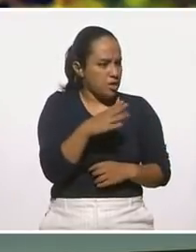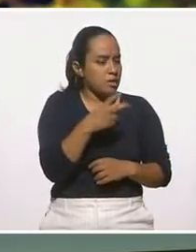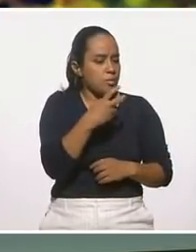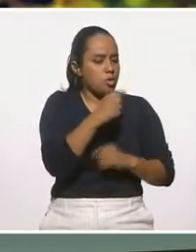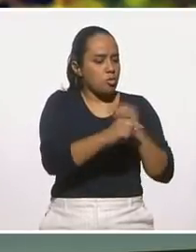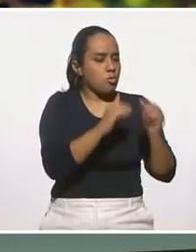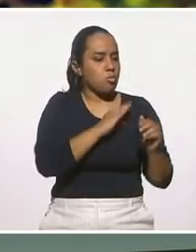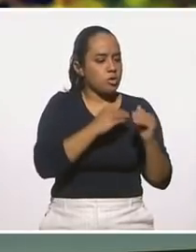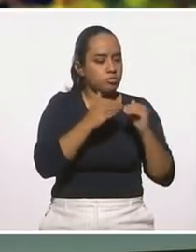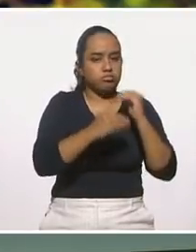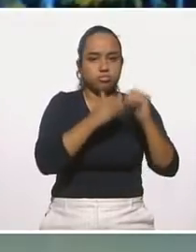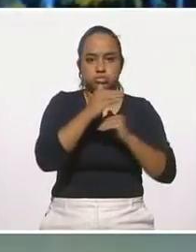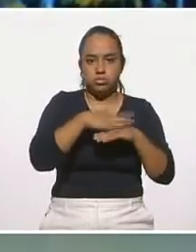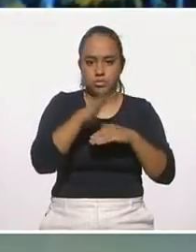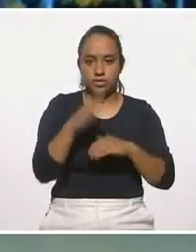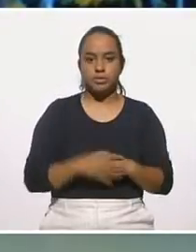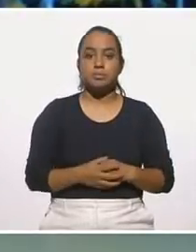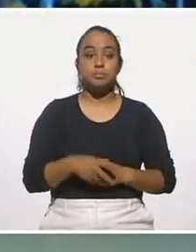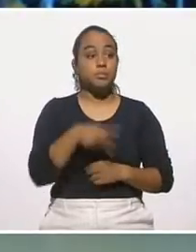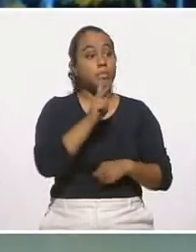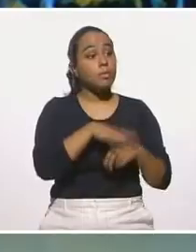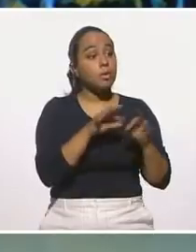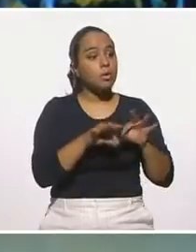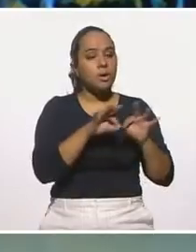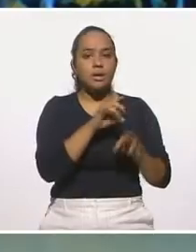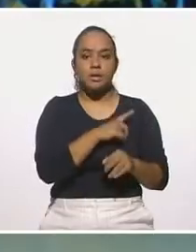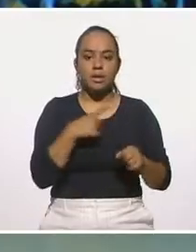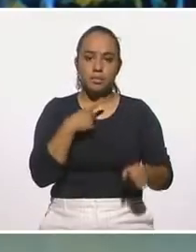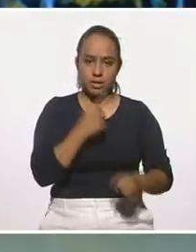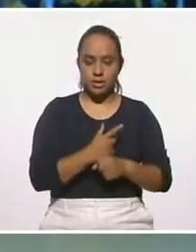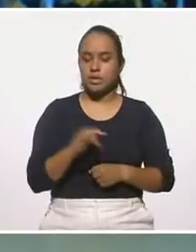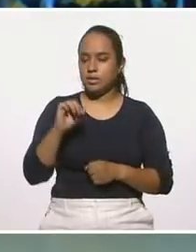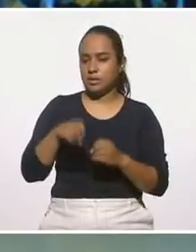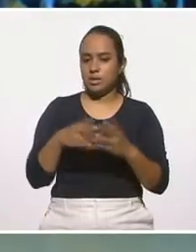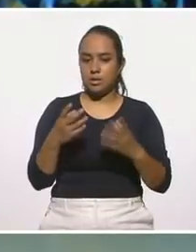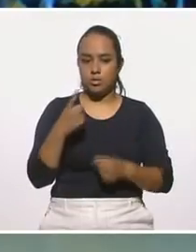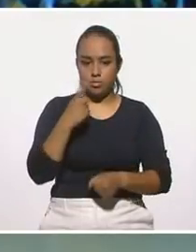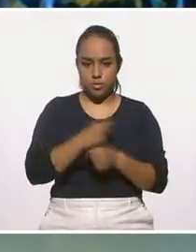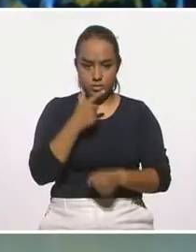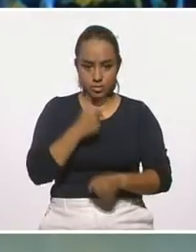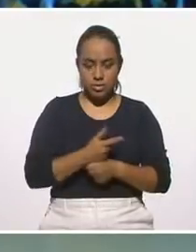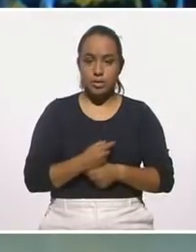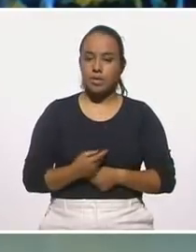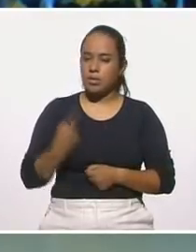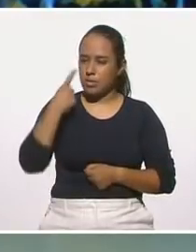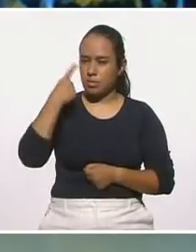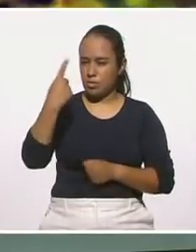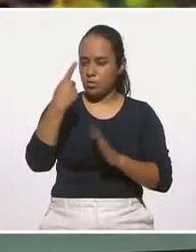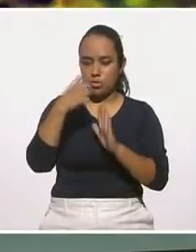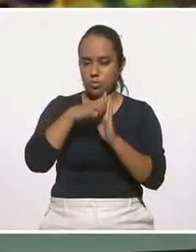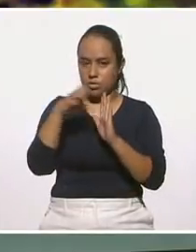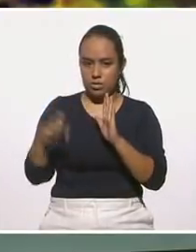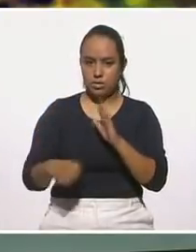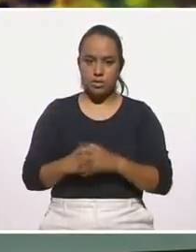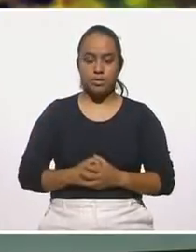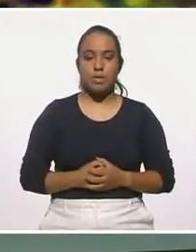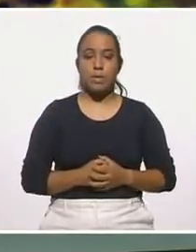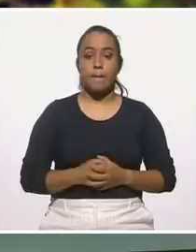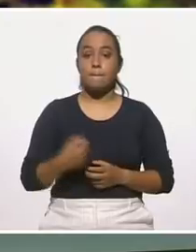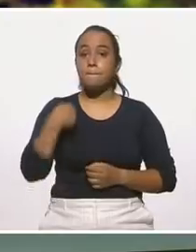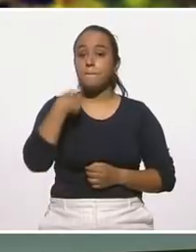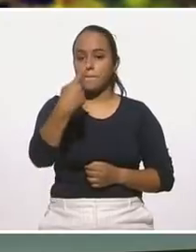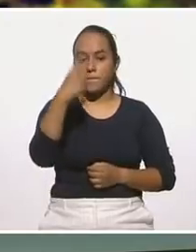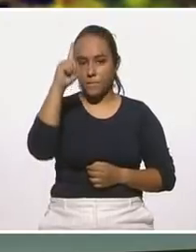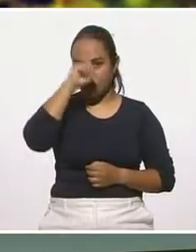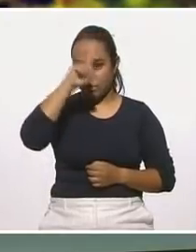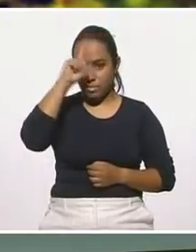Pero ahí lo importante es que primero nos demos cuenta, primero nos damos cuenta nosotros. a poner un ejemplo rápido, una dinámica, yo les recomiendo